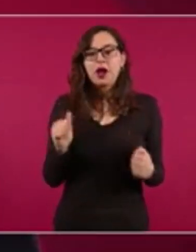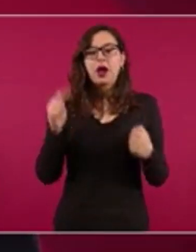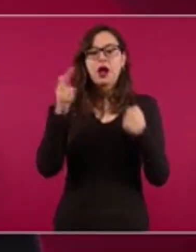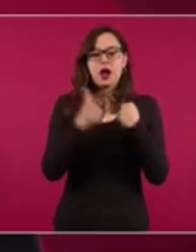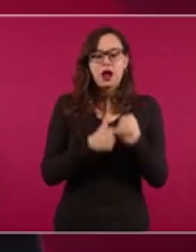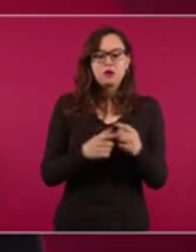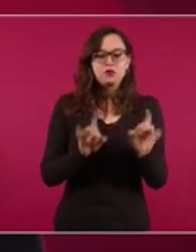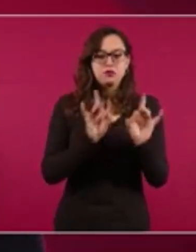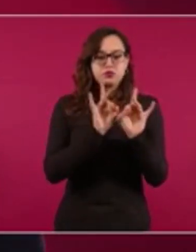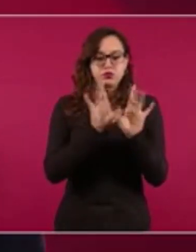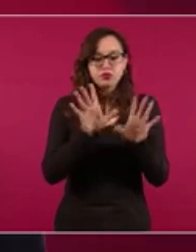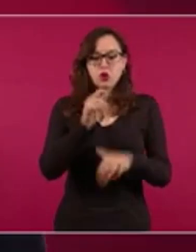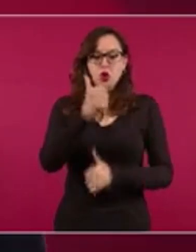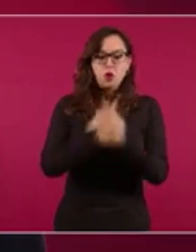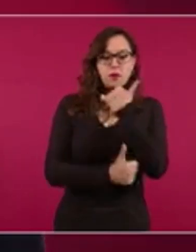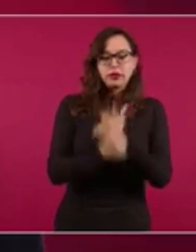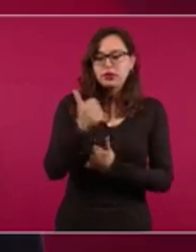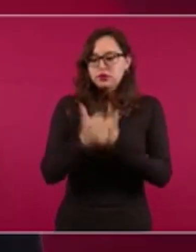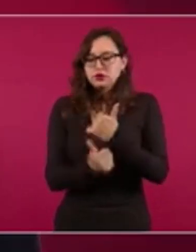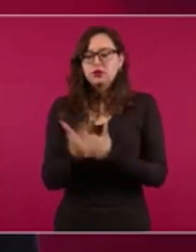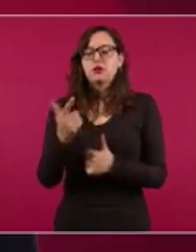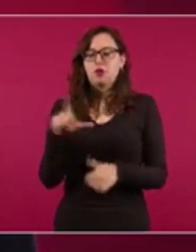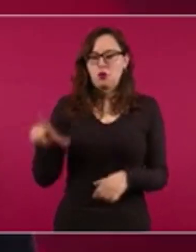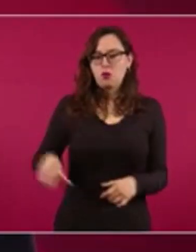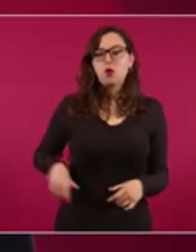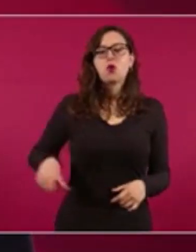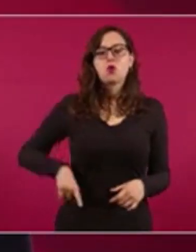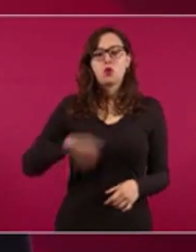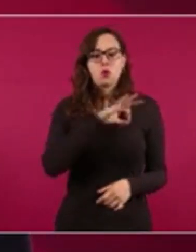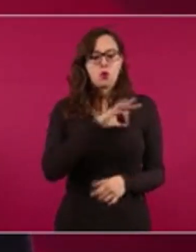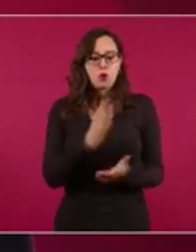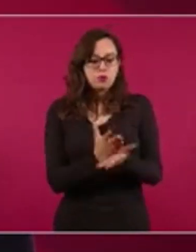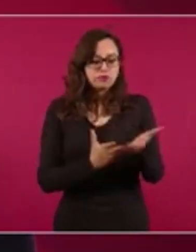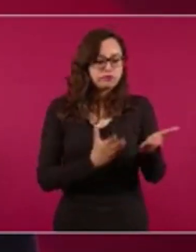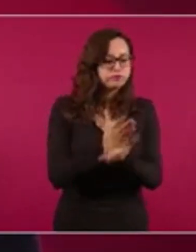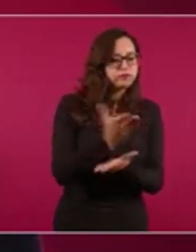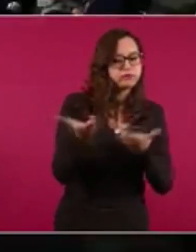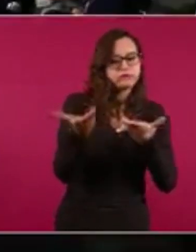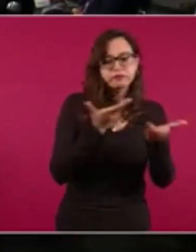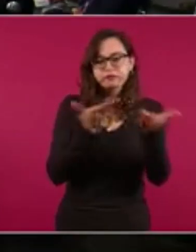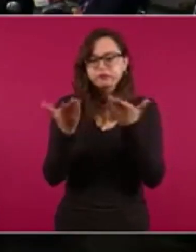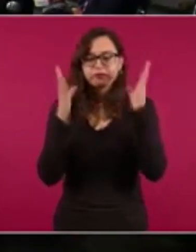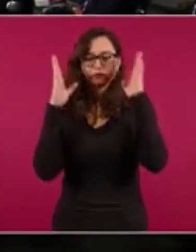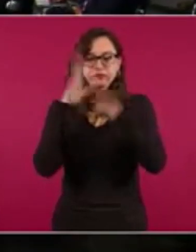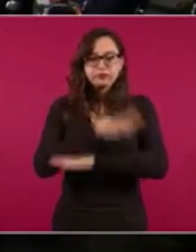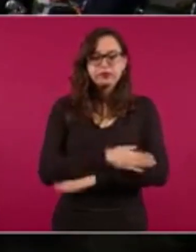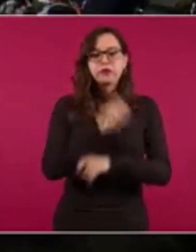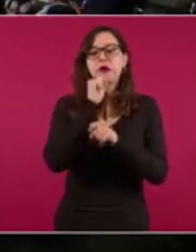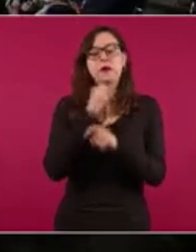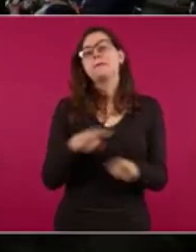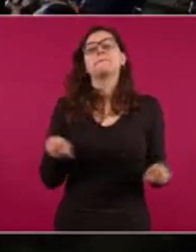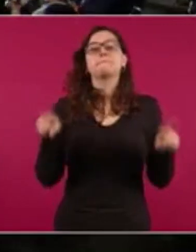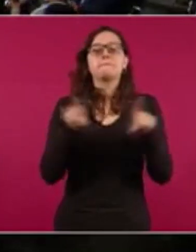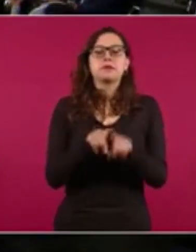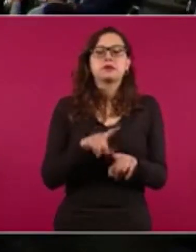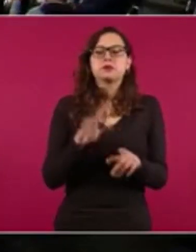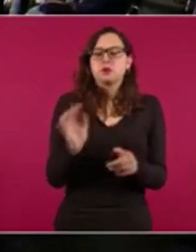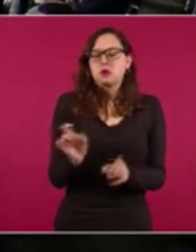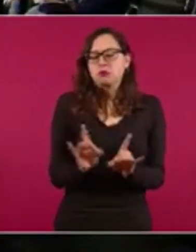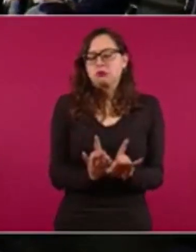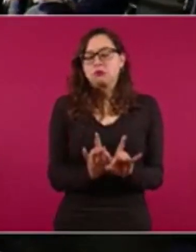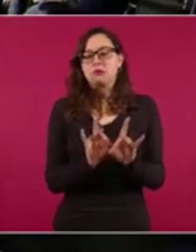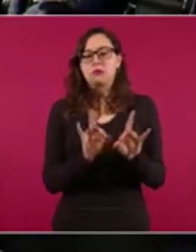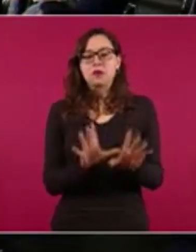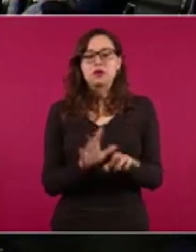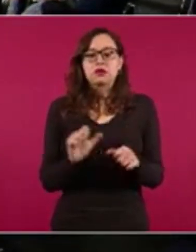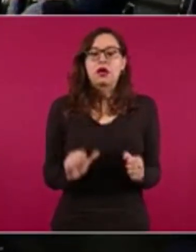situaciones de competencia desleal, ciclos de consumo, restricciones al comercio o alguna otra que no sea